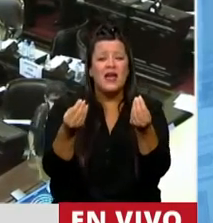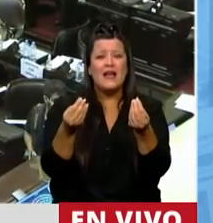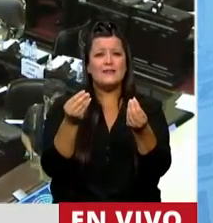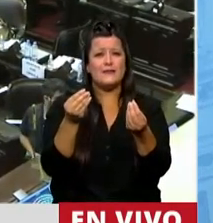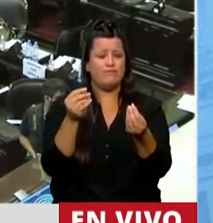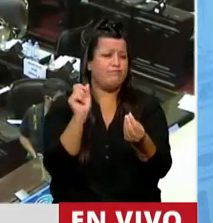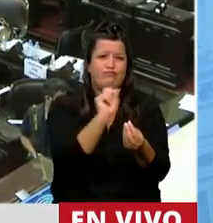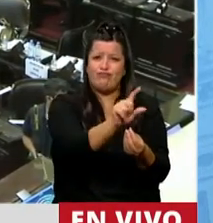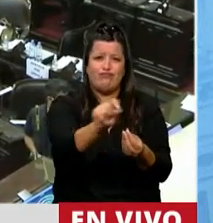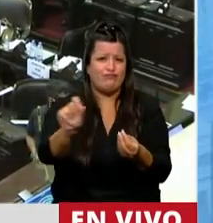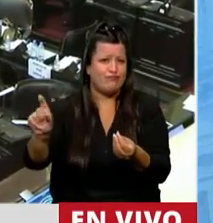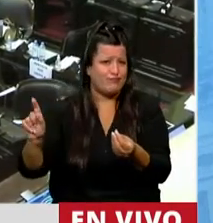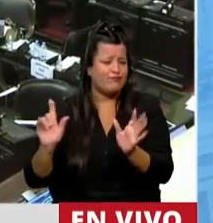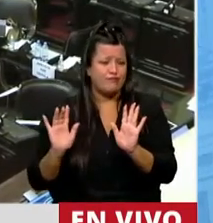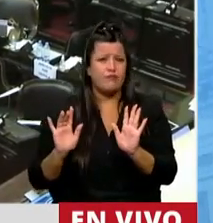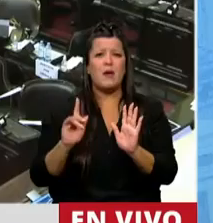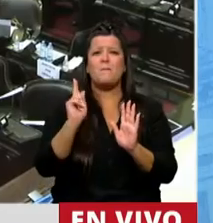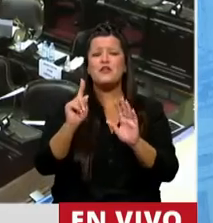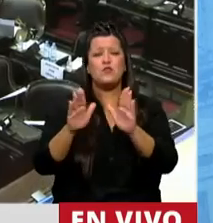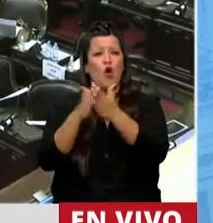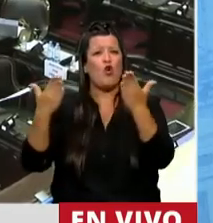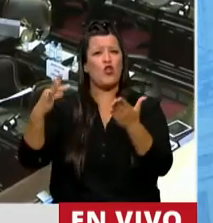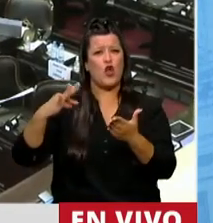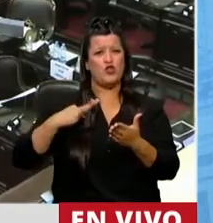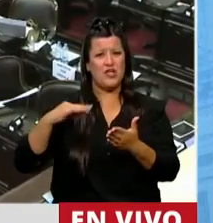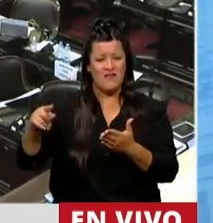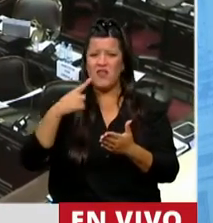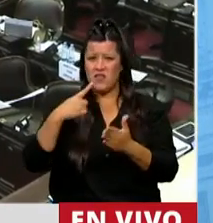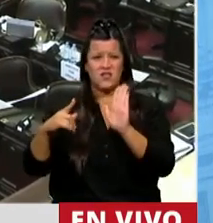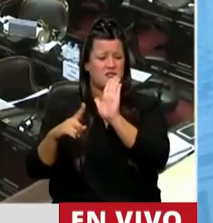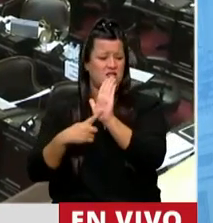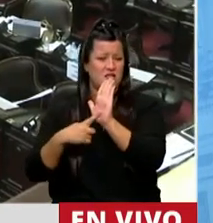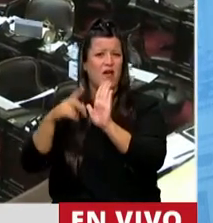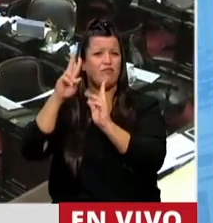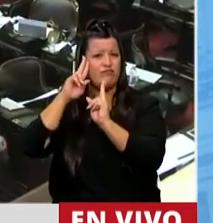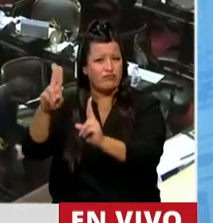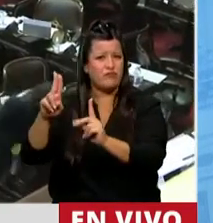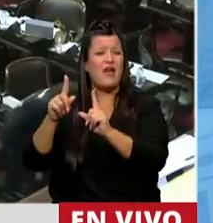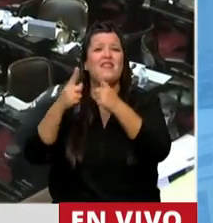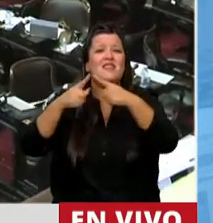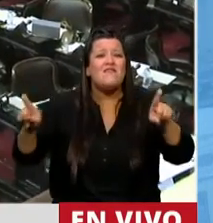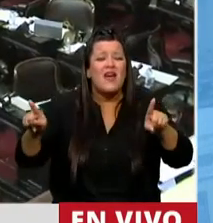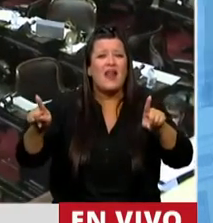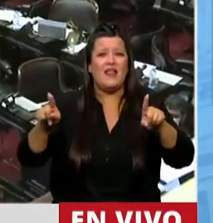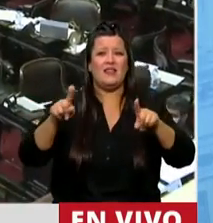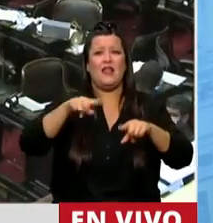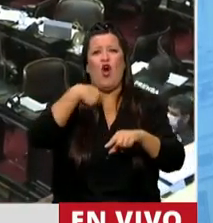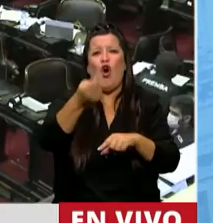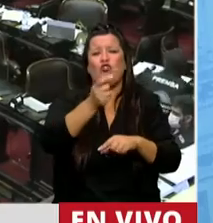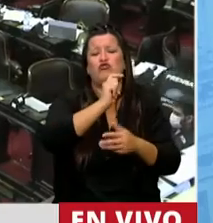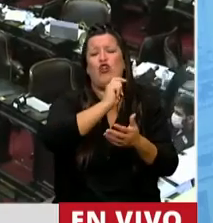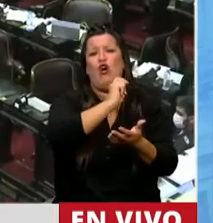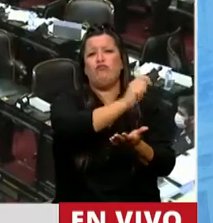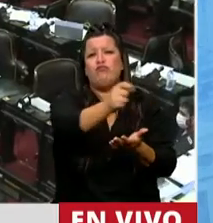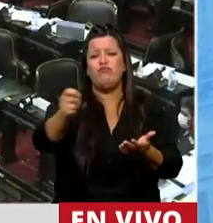propio, de acuerdo a lo que dice nuestro Código Civil, distinto al sistema que generaría la distribución a